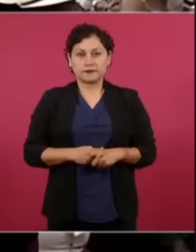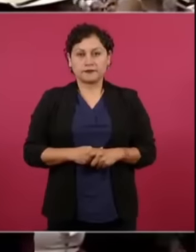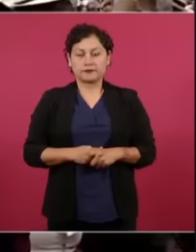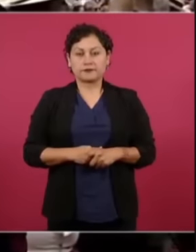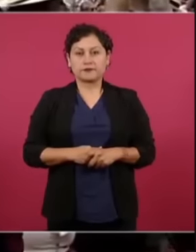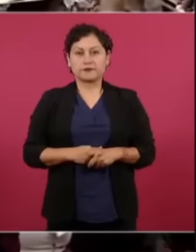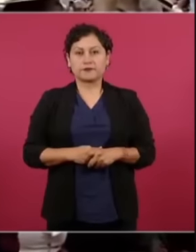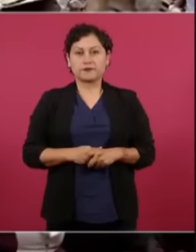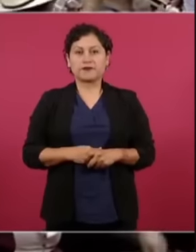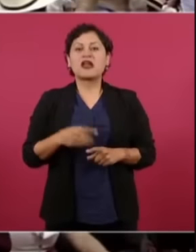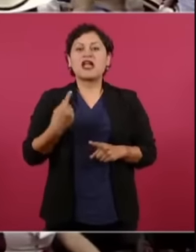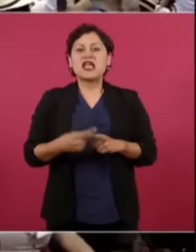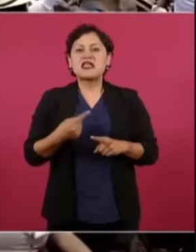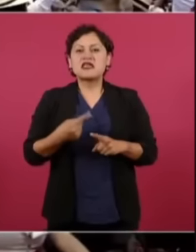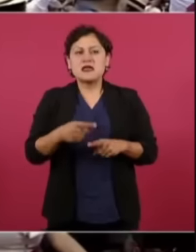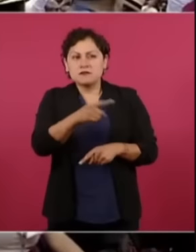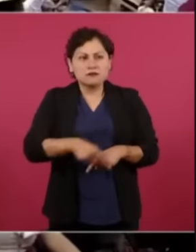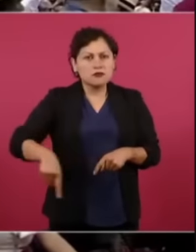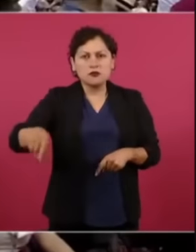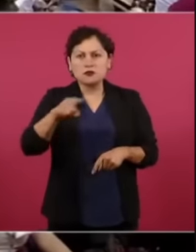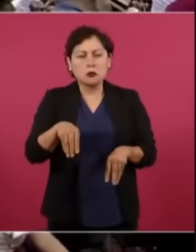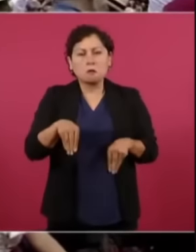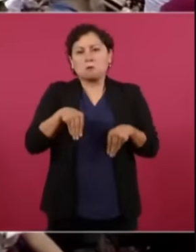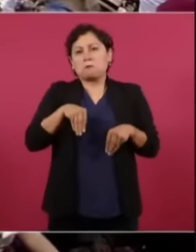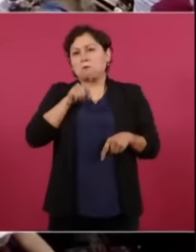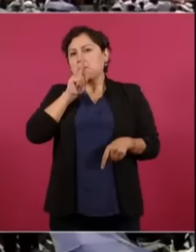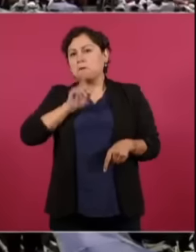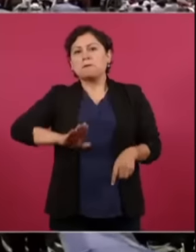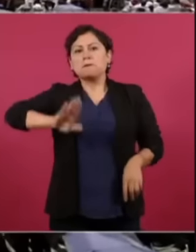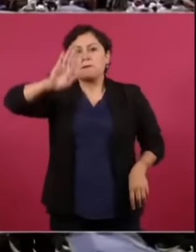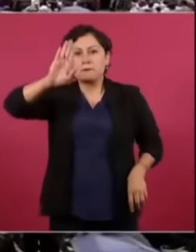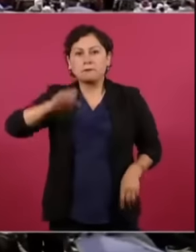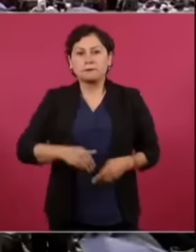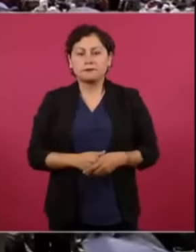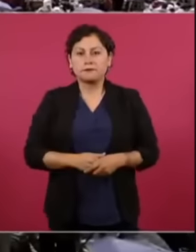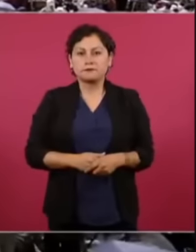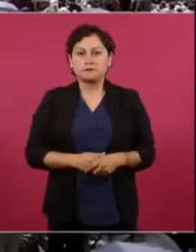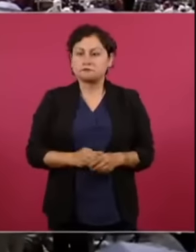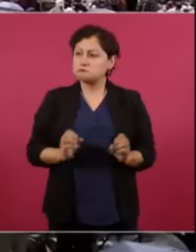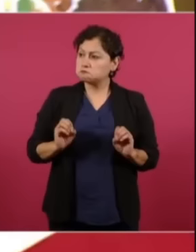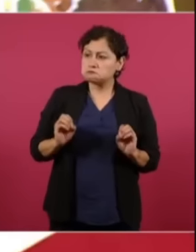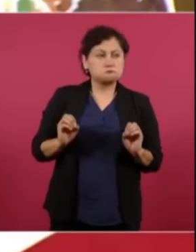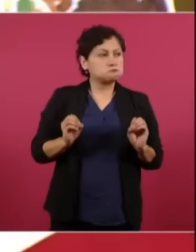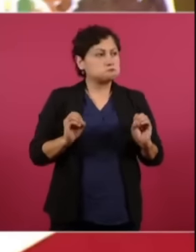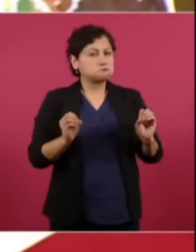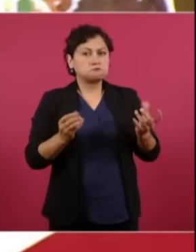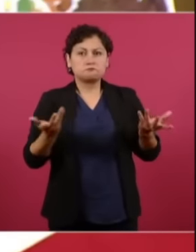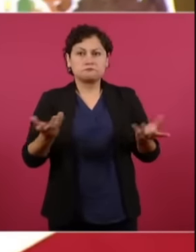abstenciones que levanten la mano no hay abstenciones